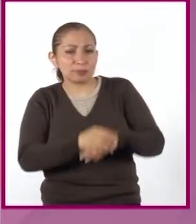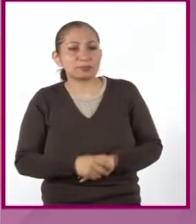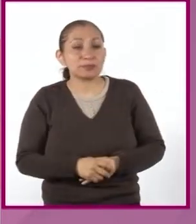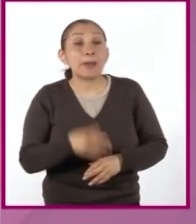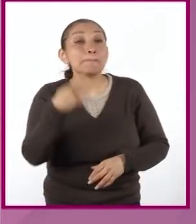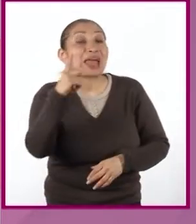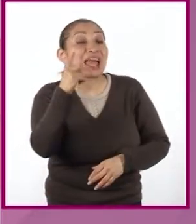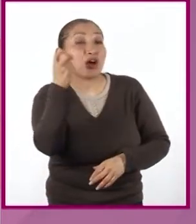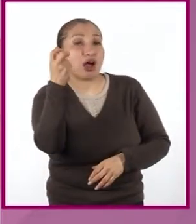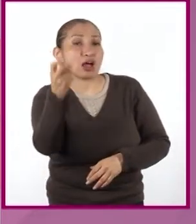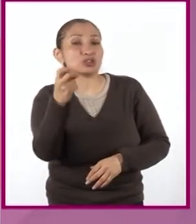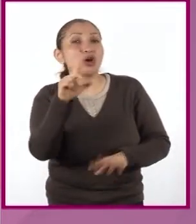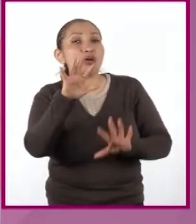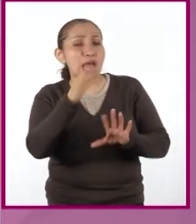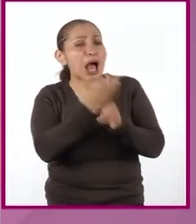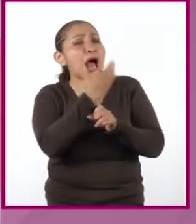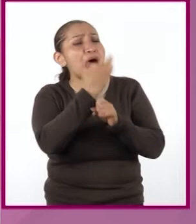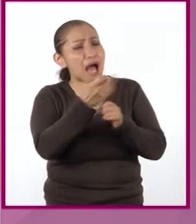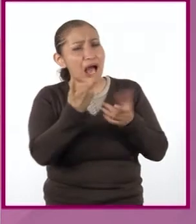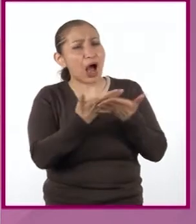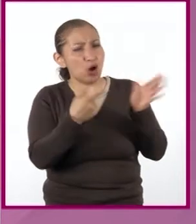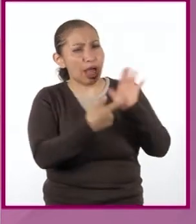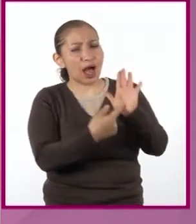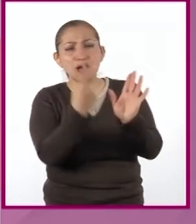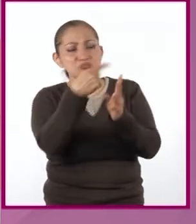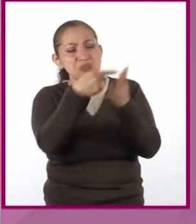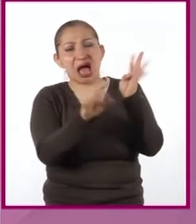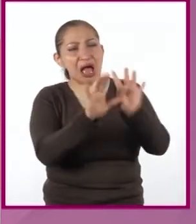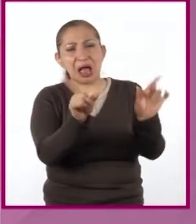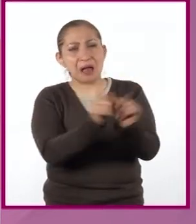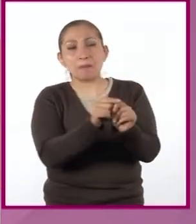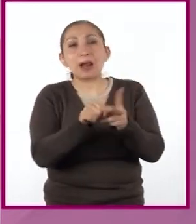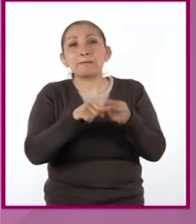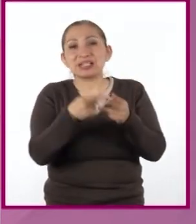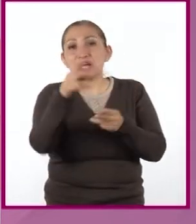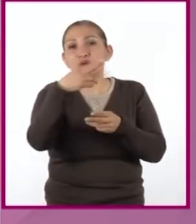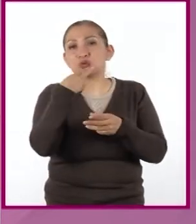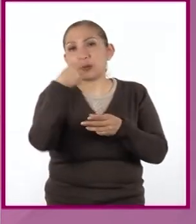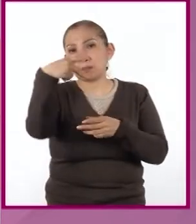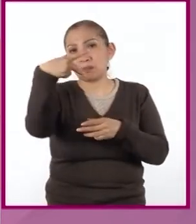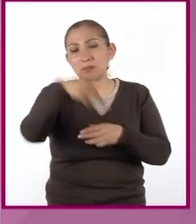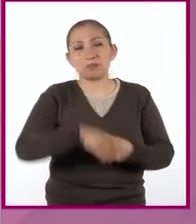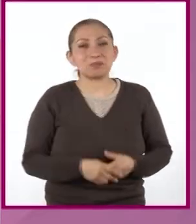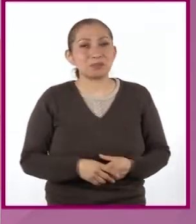pero estos son suficientes por ahora para comenzar a utilizarlos.